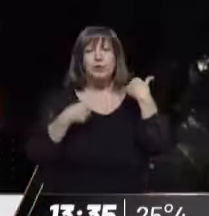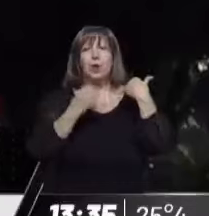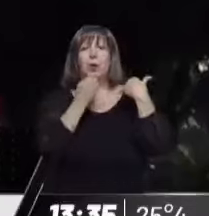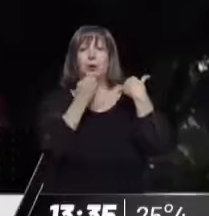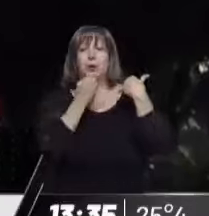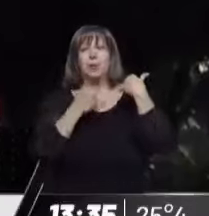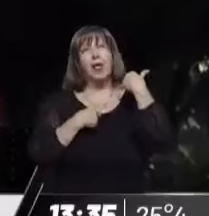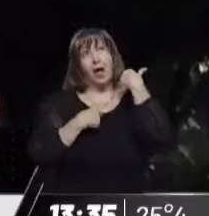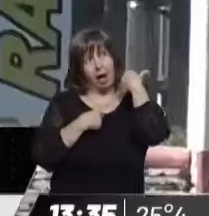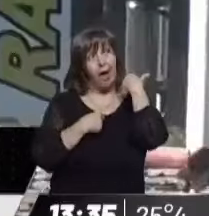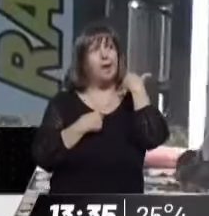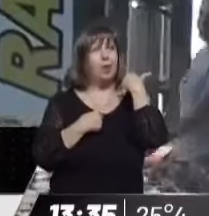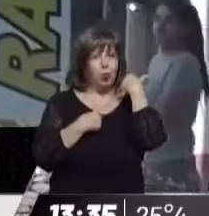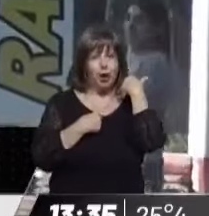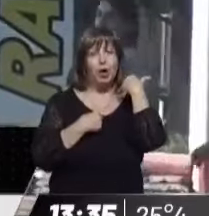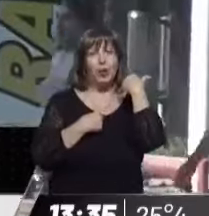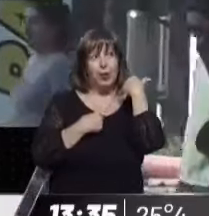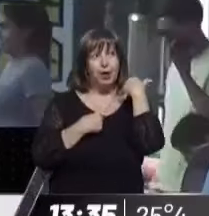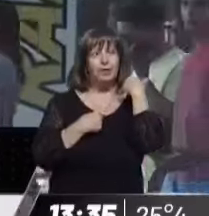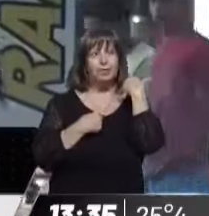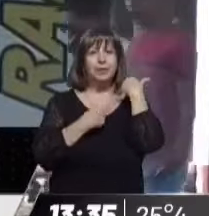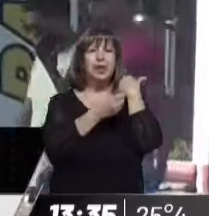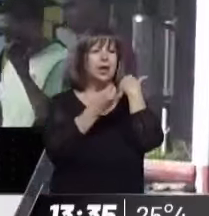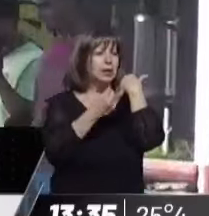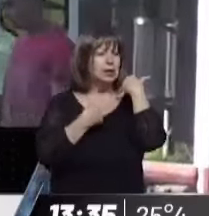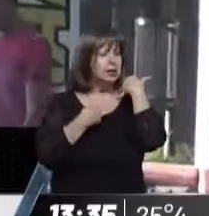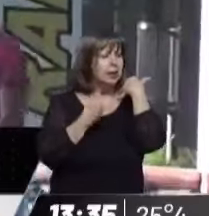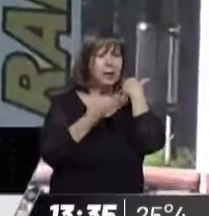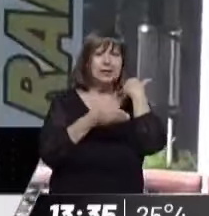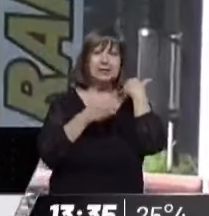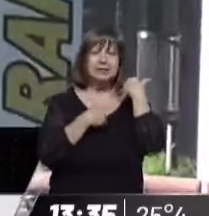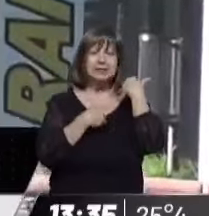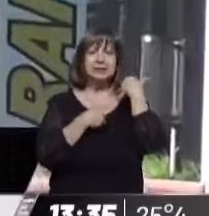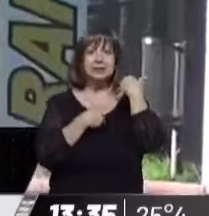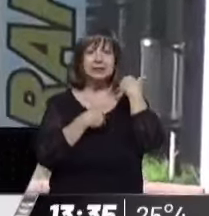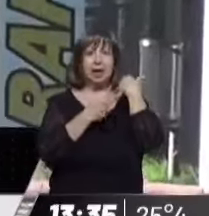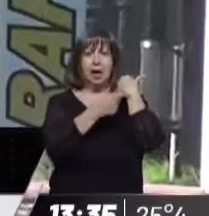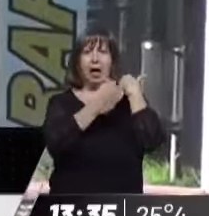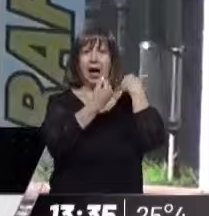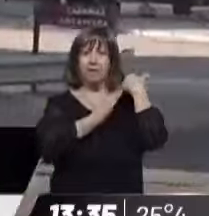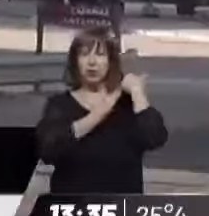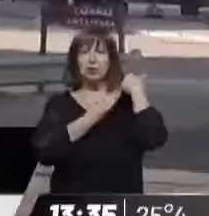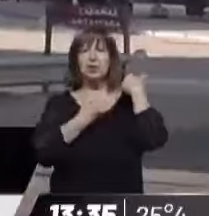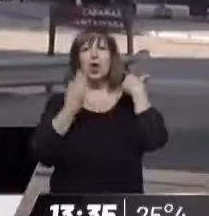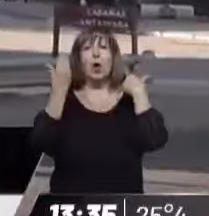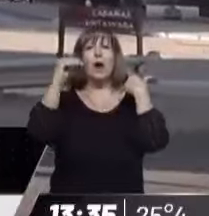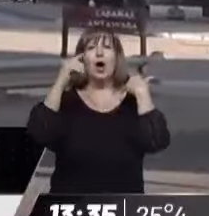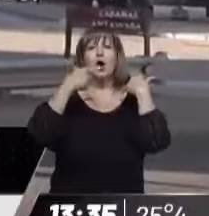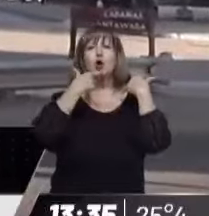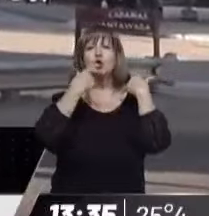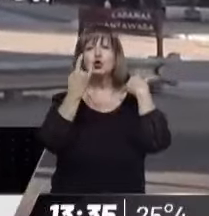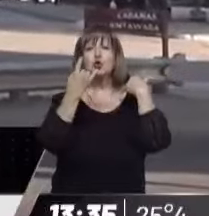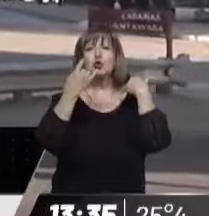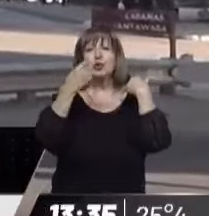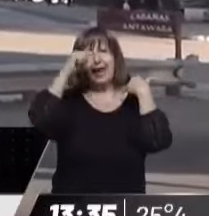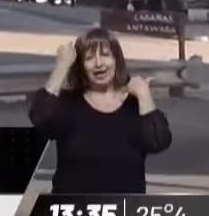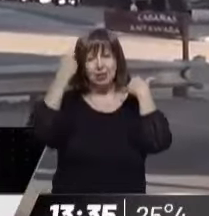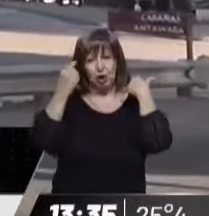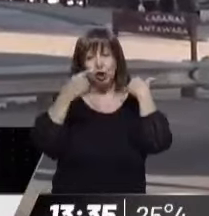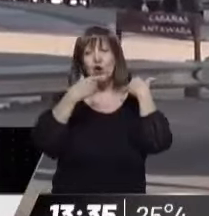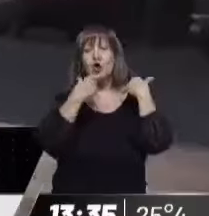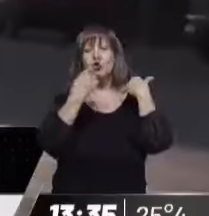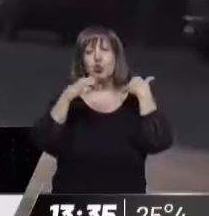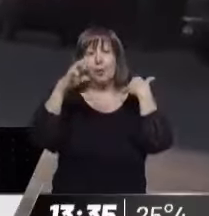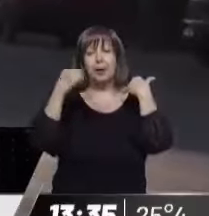seguirle la charla a ver qué era. Entonces me dice que sí, que me van a hacer un reconocimiento en el banco Superville o el banco Nación. Me